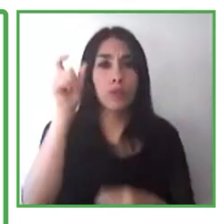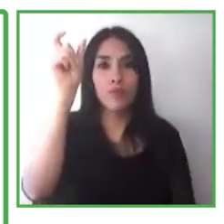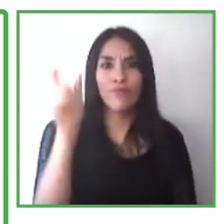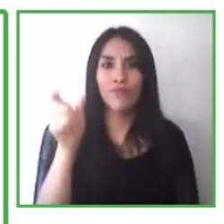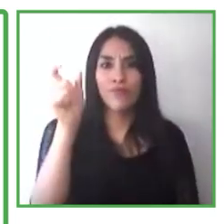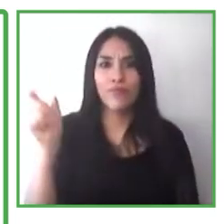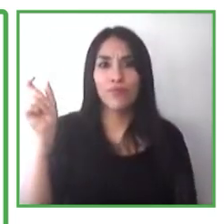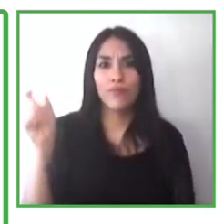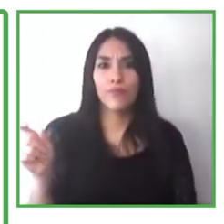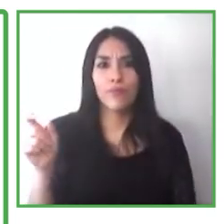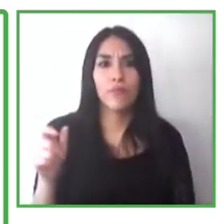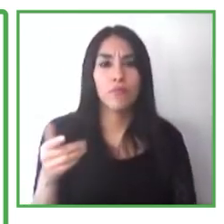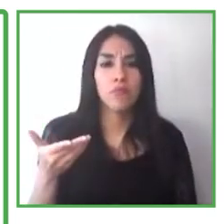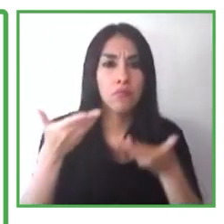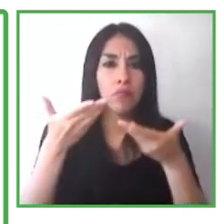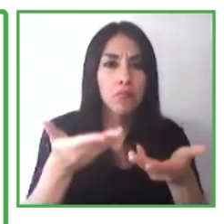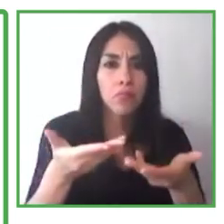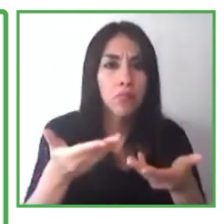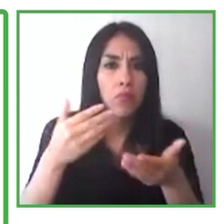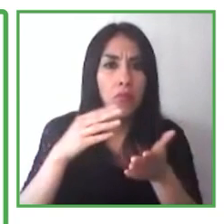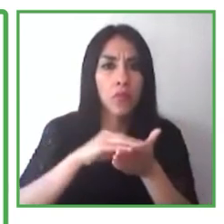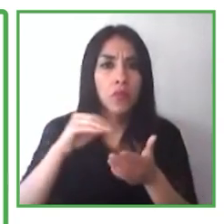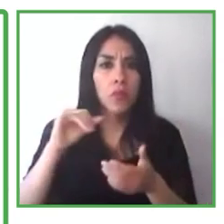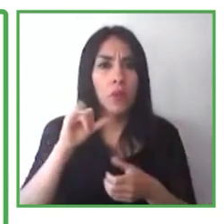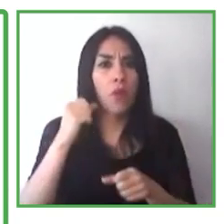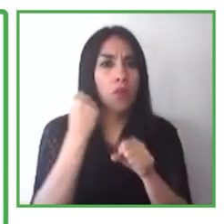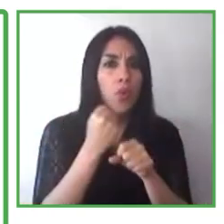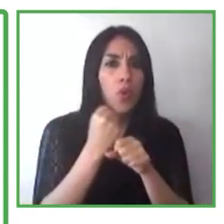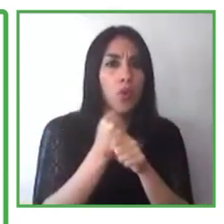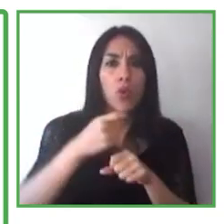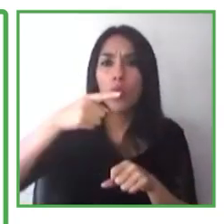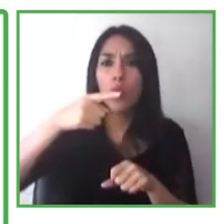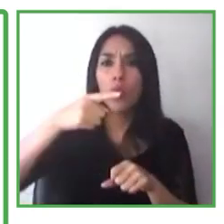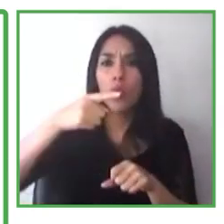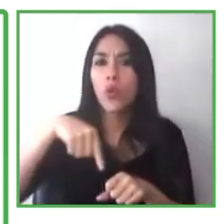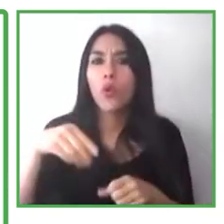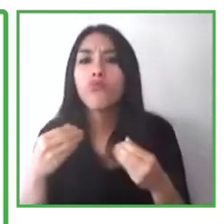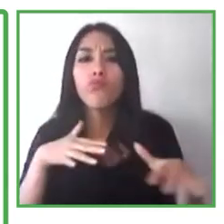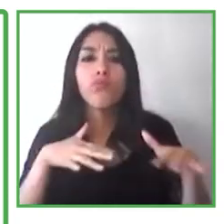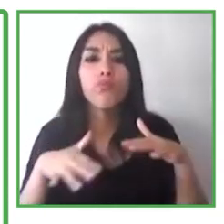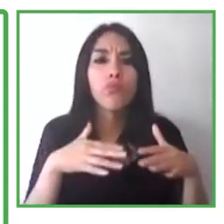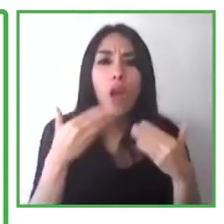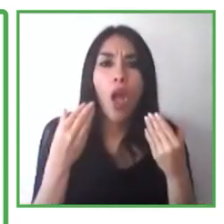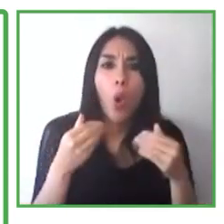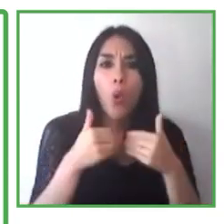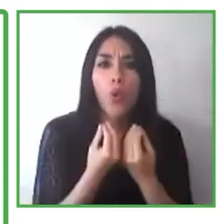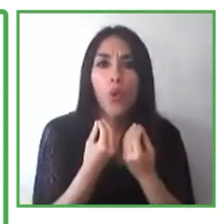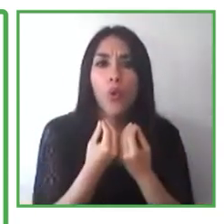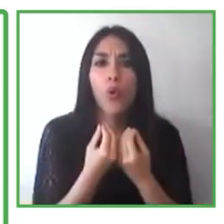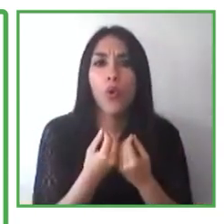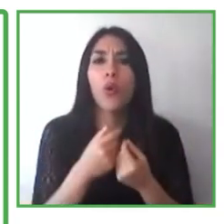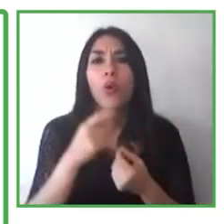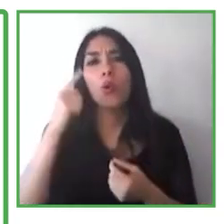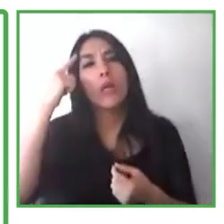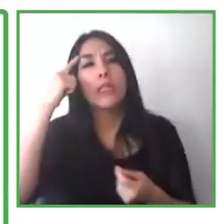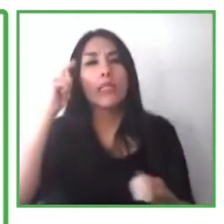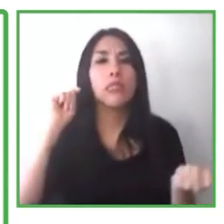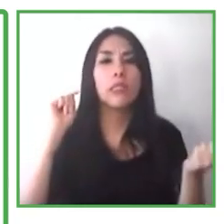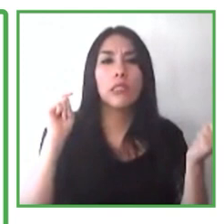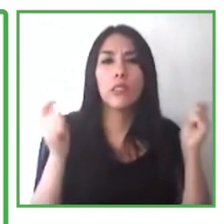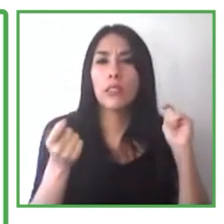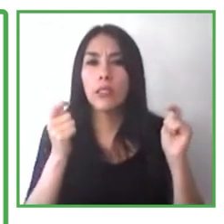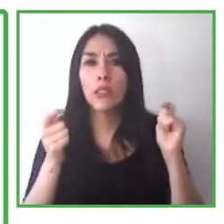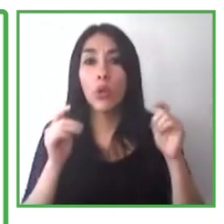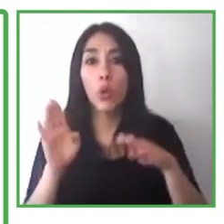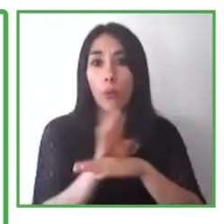Tener recursos o grupos de recursos de negocio, bueno, así